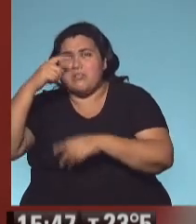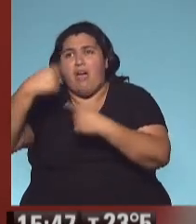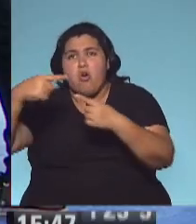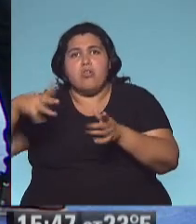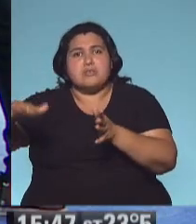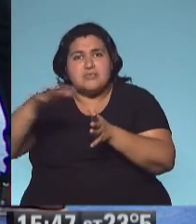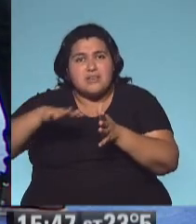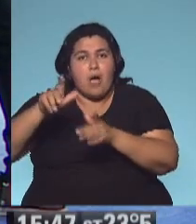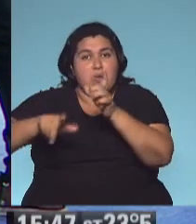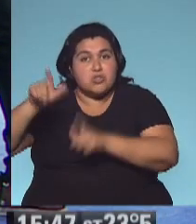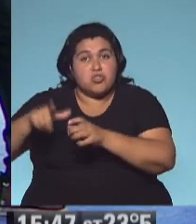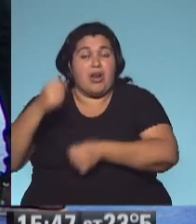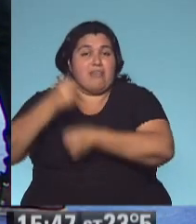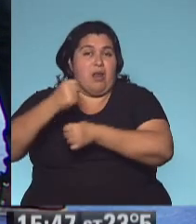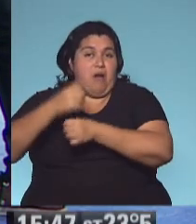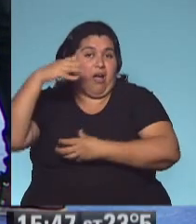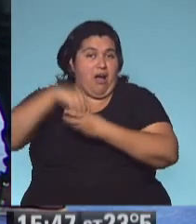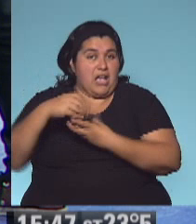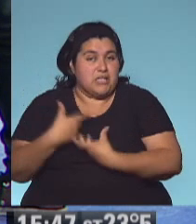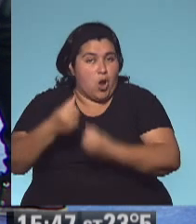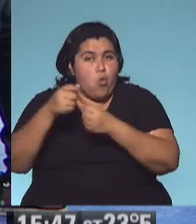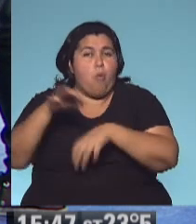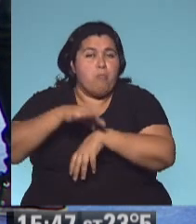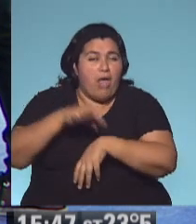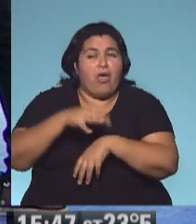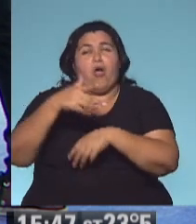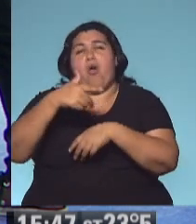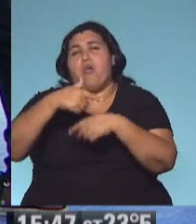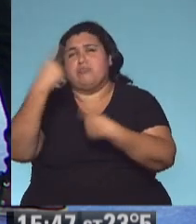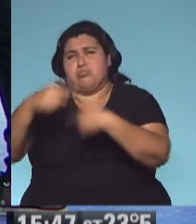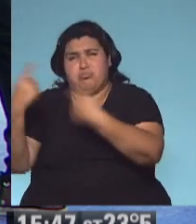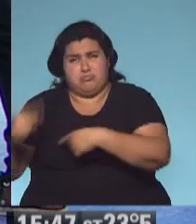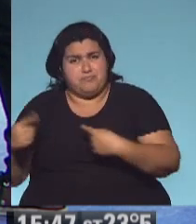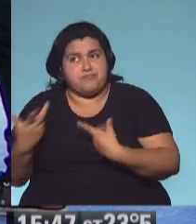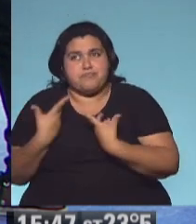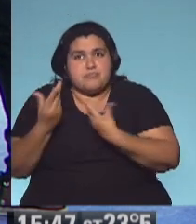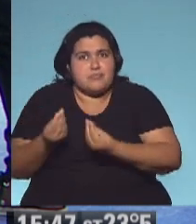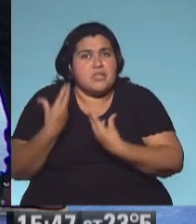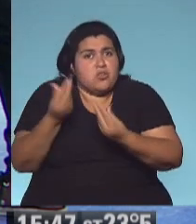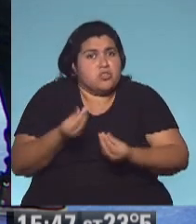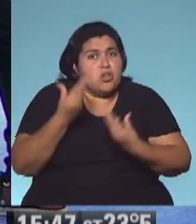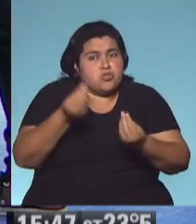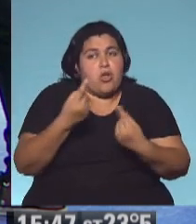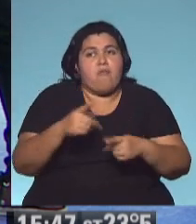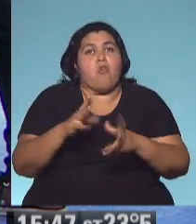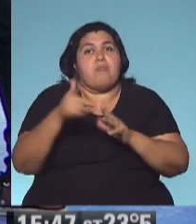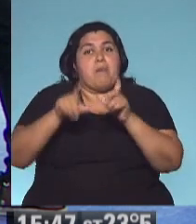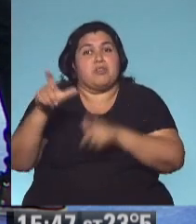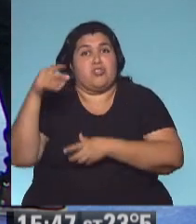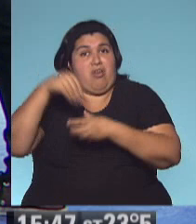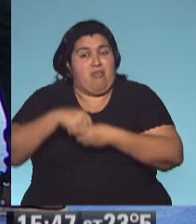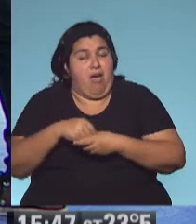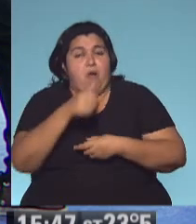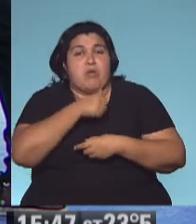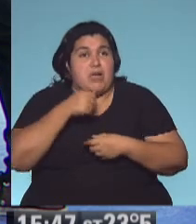tiempo a la gente que trabaja en salud, los médicos, las enfermeras, la gente que está ofreciendo todos los medicamentos,